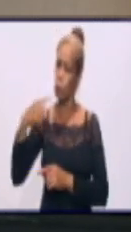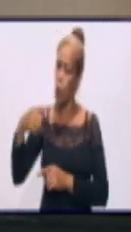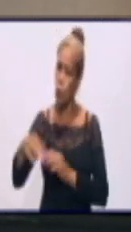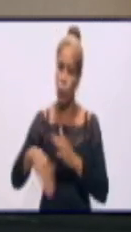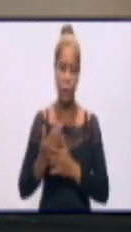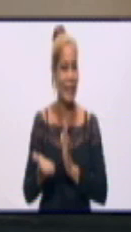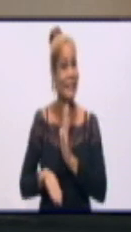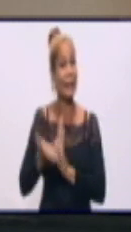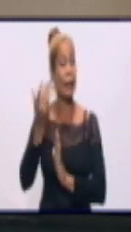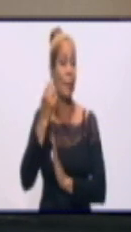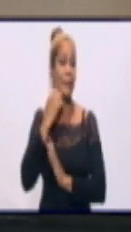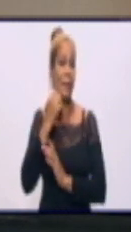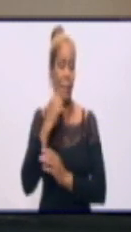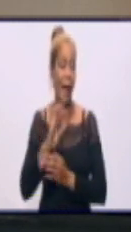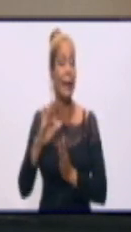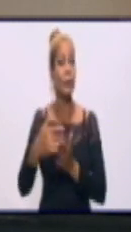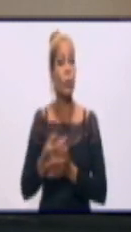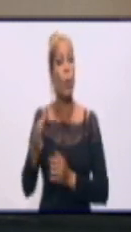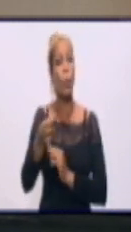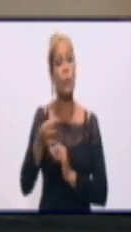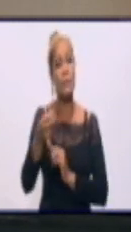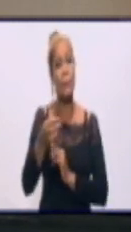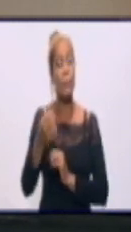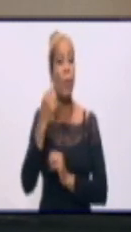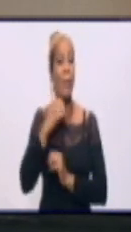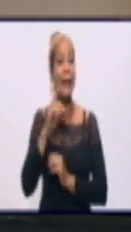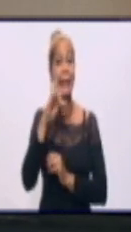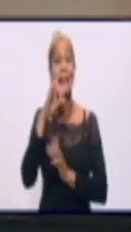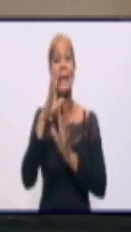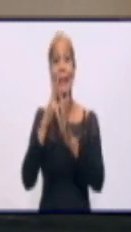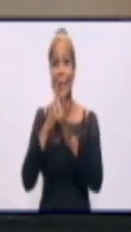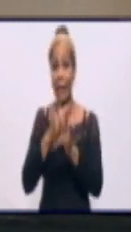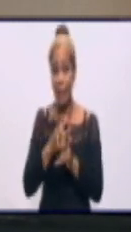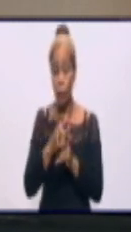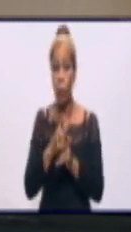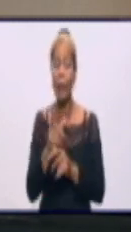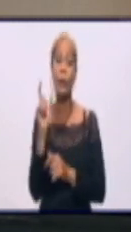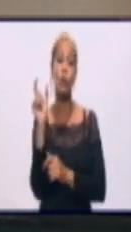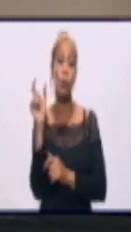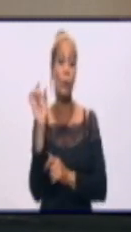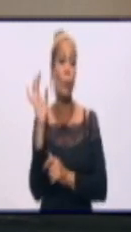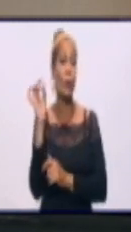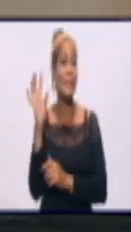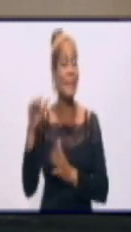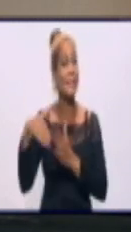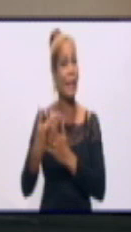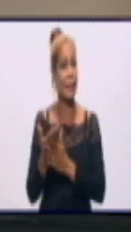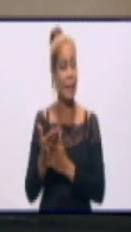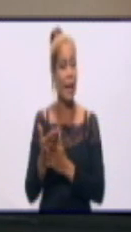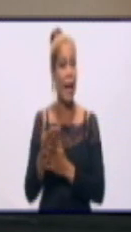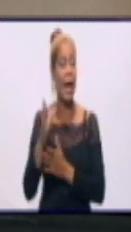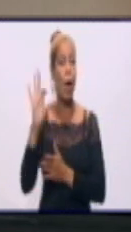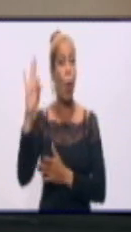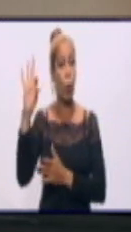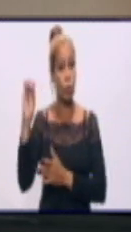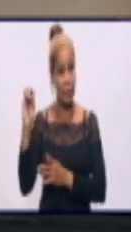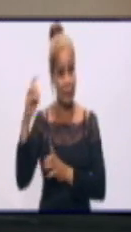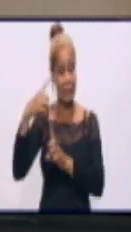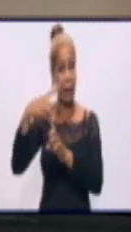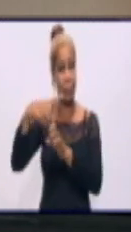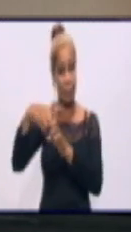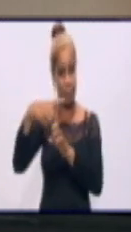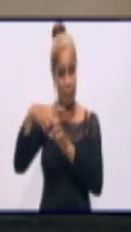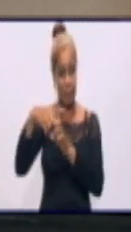Y los municipios con mayor tasa hoy tenemos, Niquero con los últimos 15 días, reporta 80 casos y una tasa de